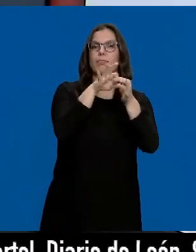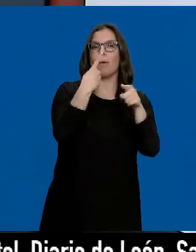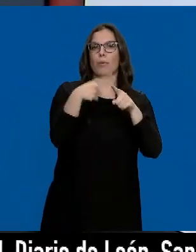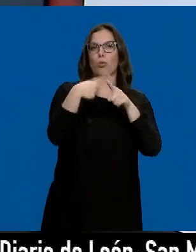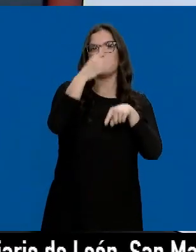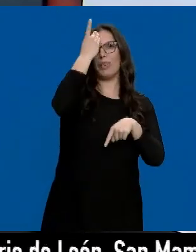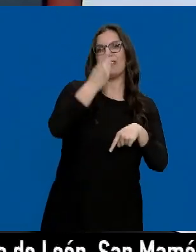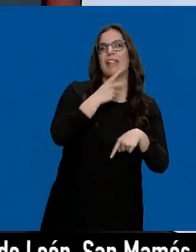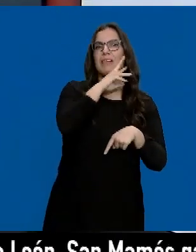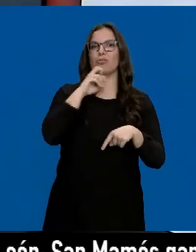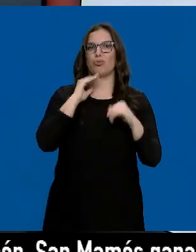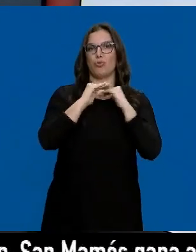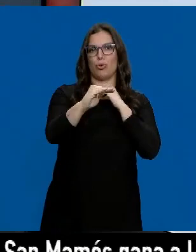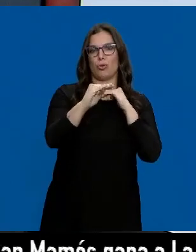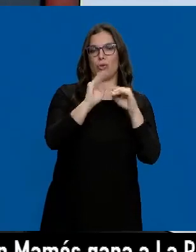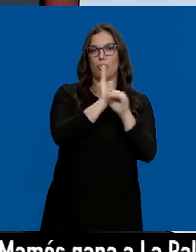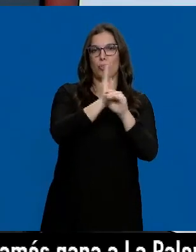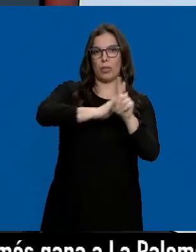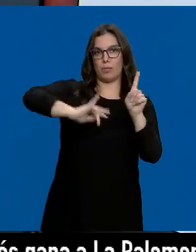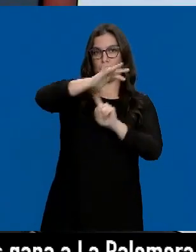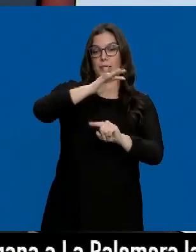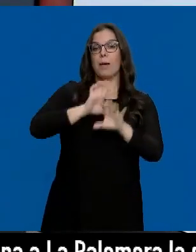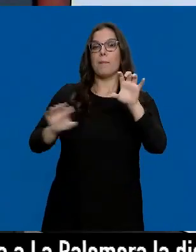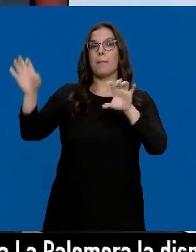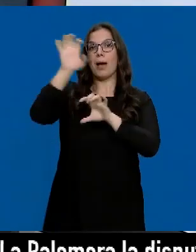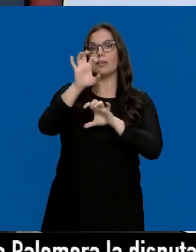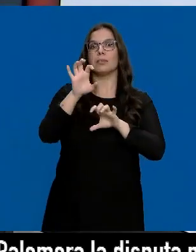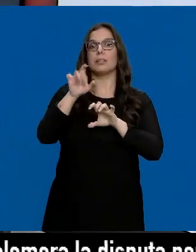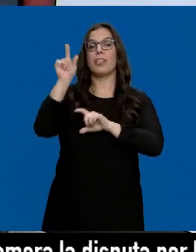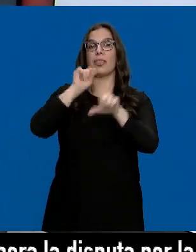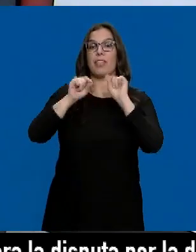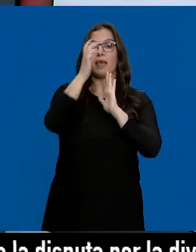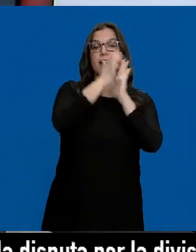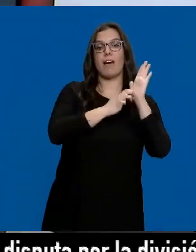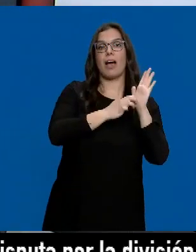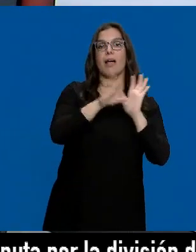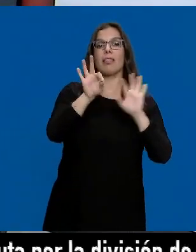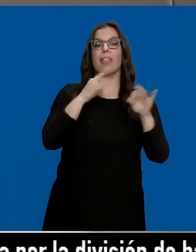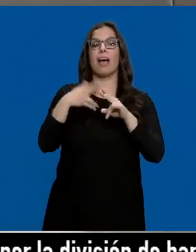digitales y sostenibles. Los países podrán decidir a qué aplican esa rebaja.